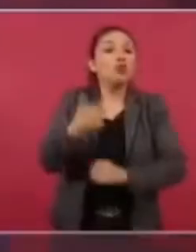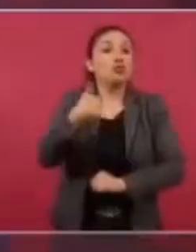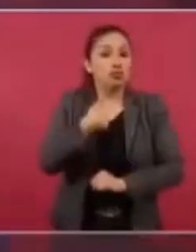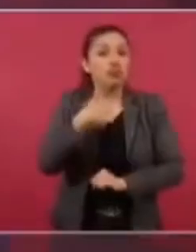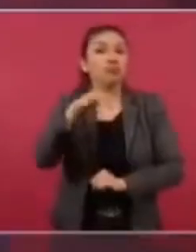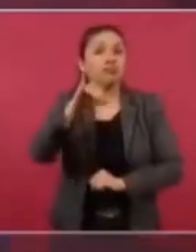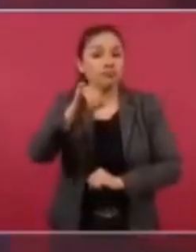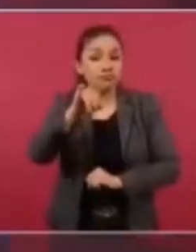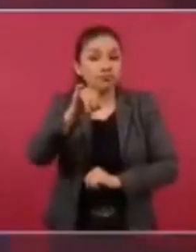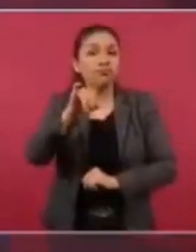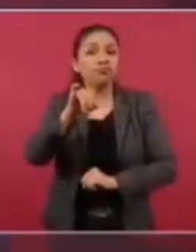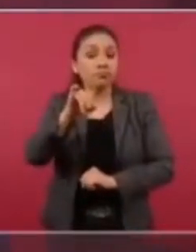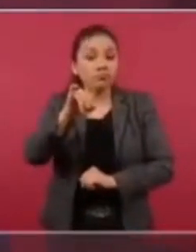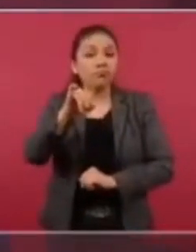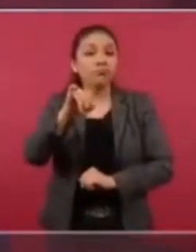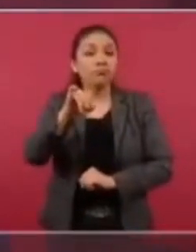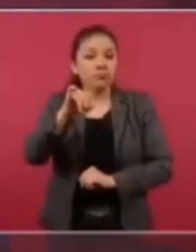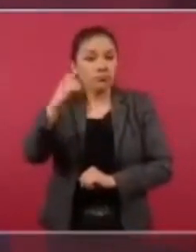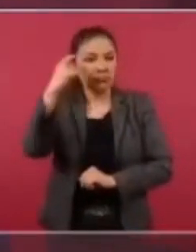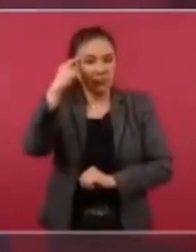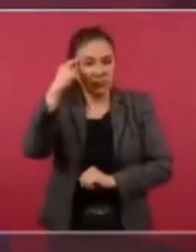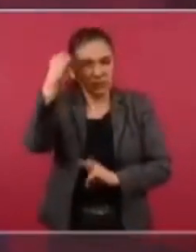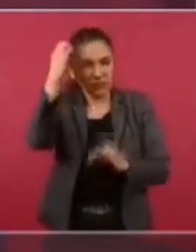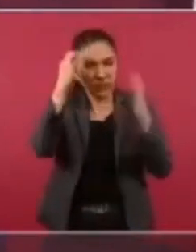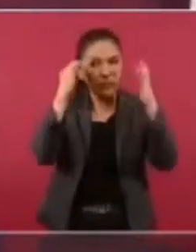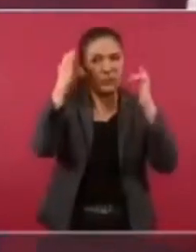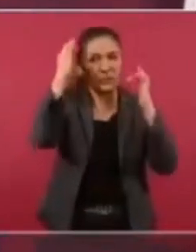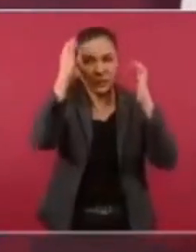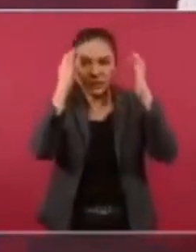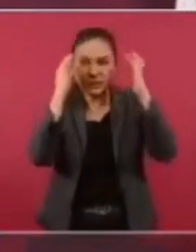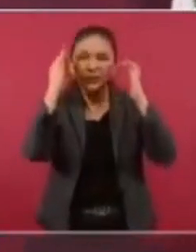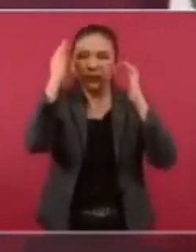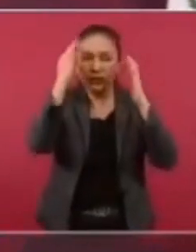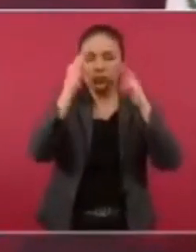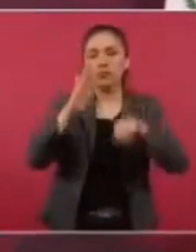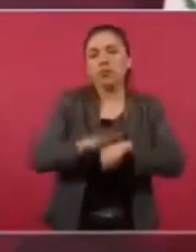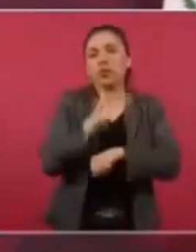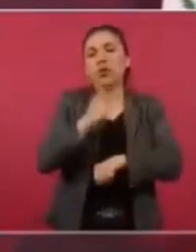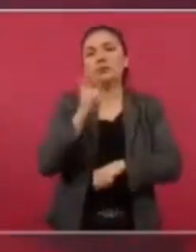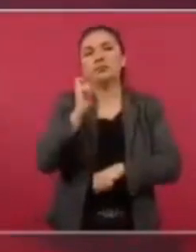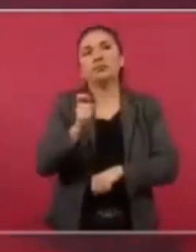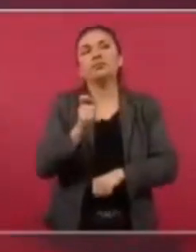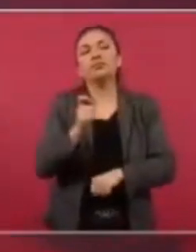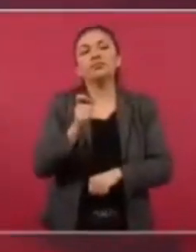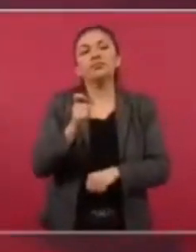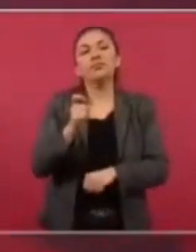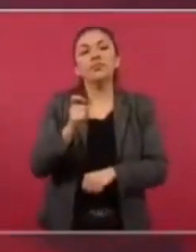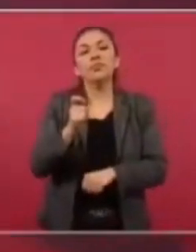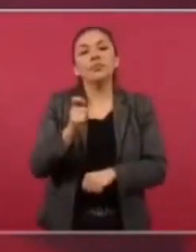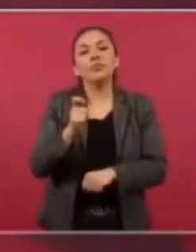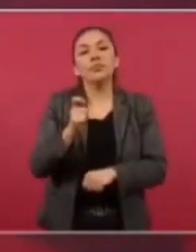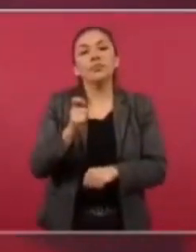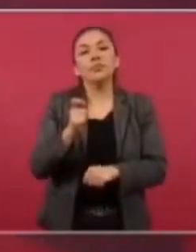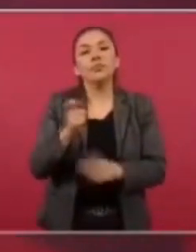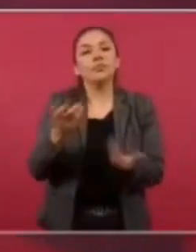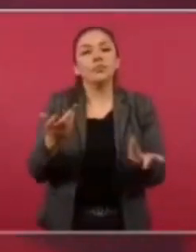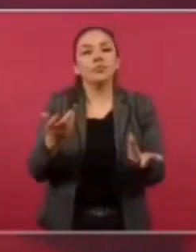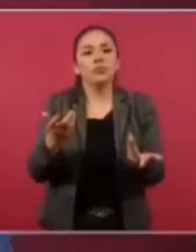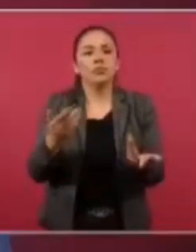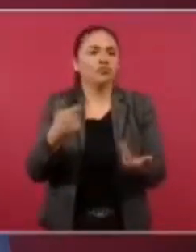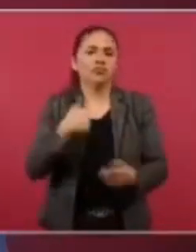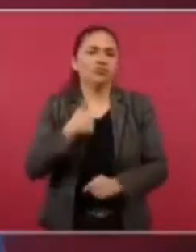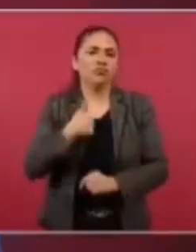en la cabeza, aparte de que no